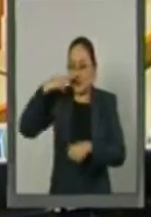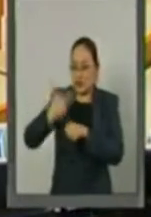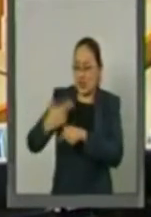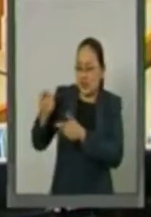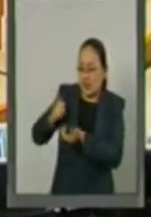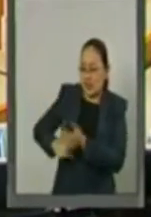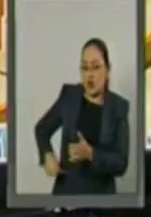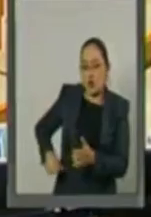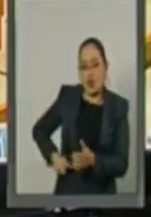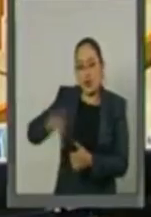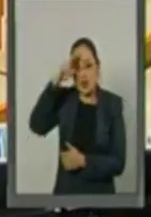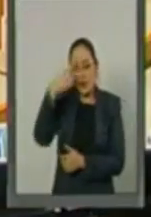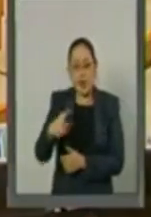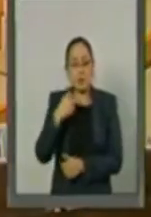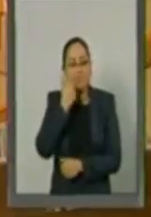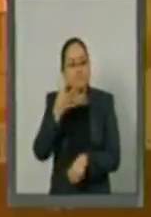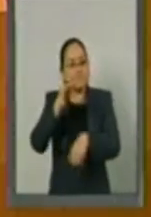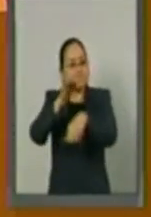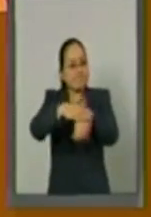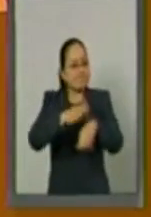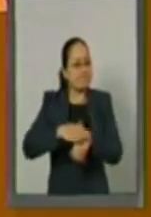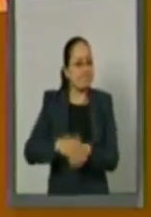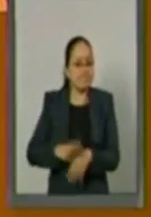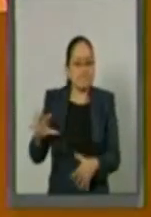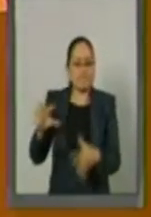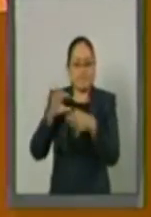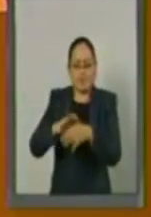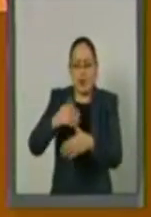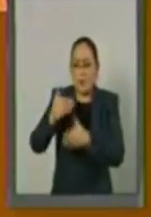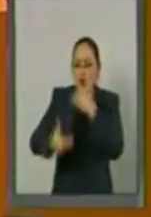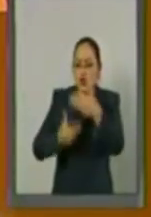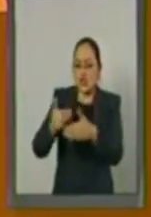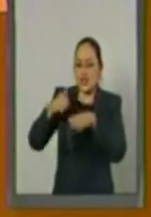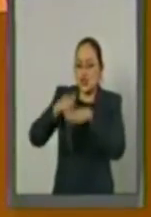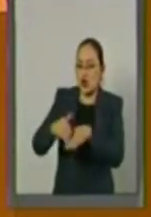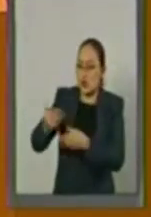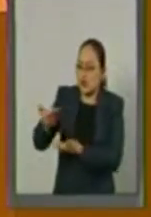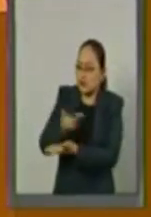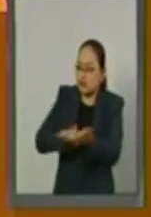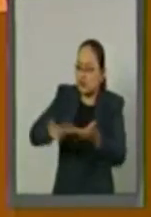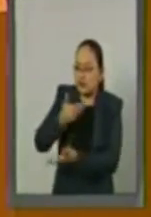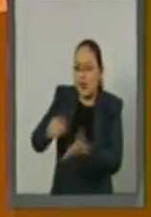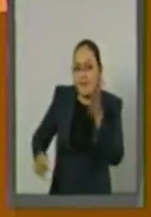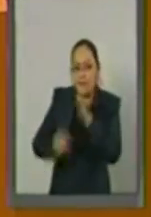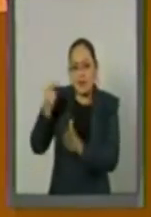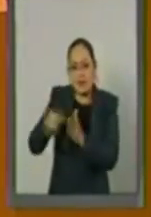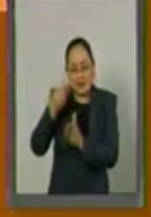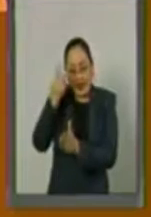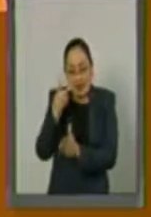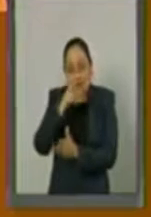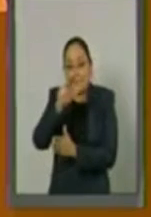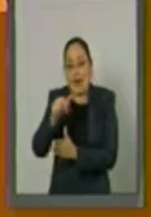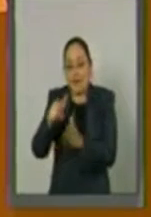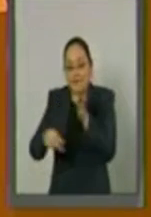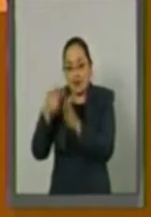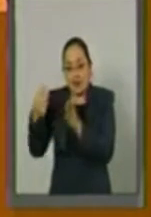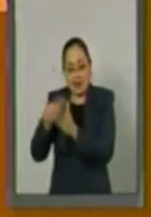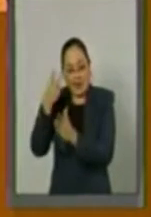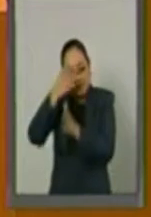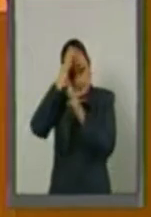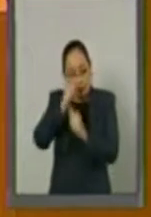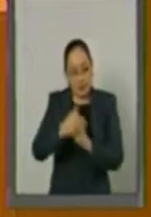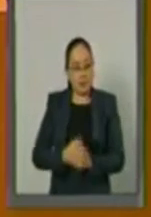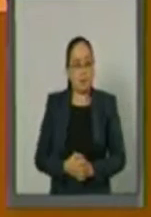para conocer a detalle el proceso de negociación, así como los elementos de interés que el pacto